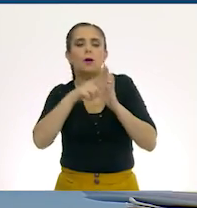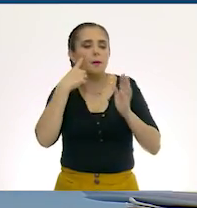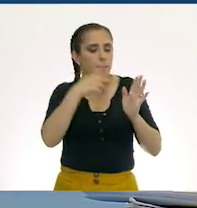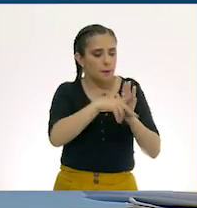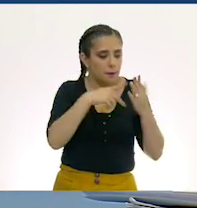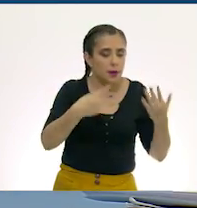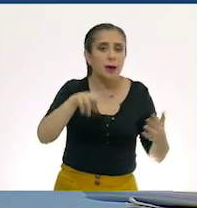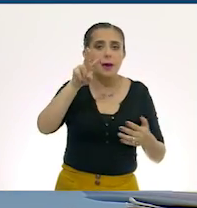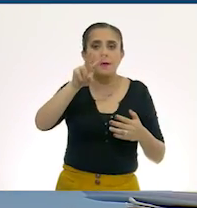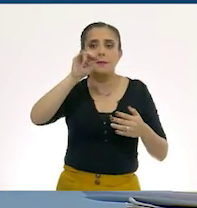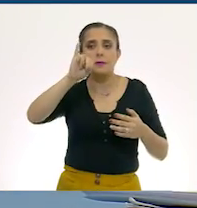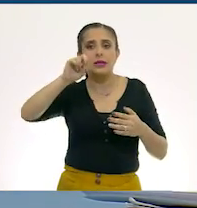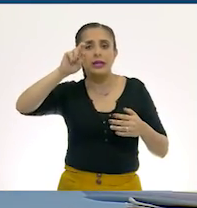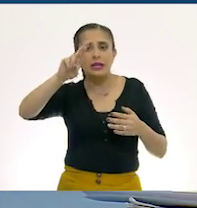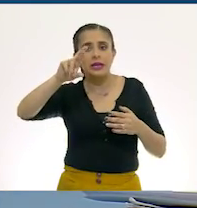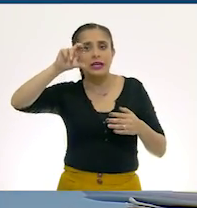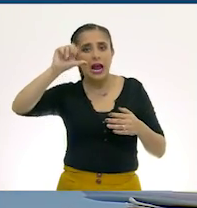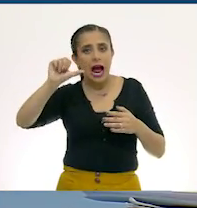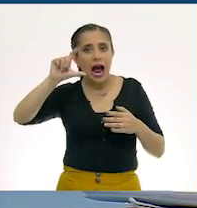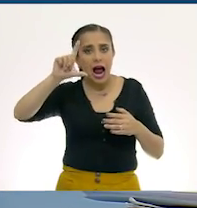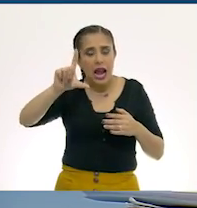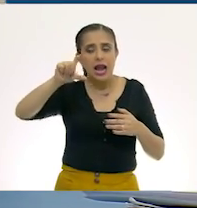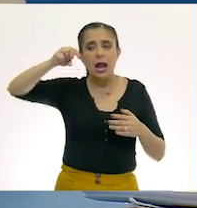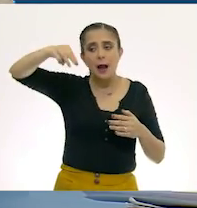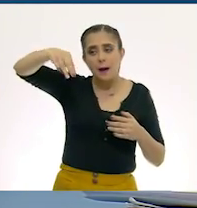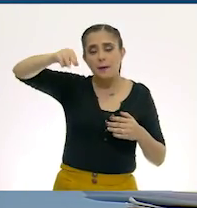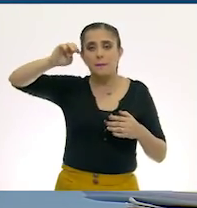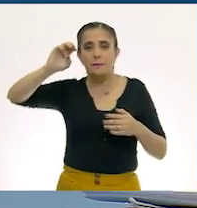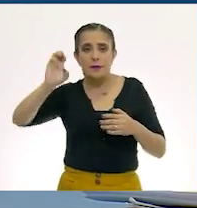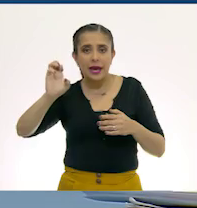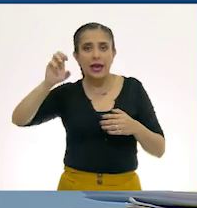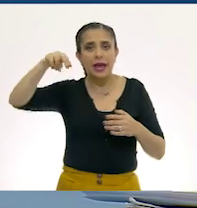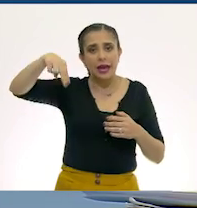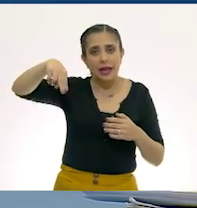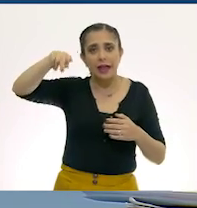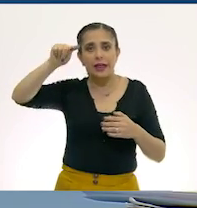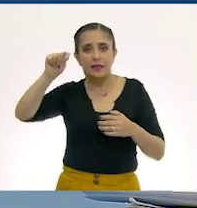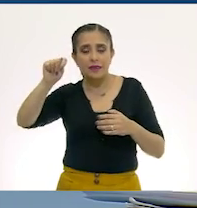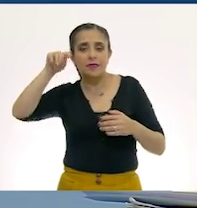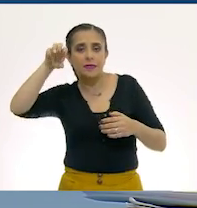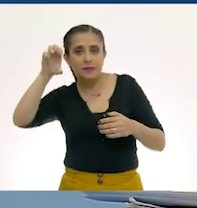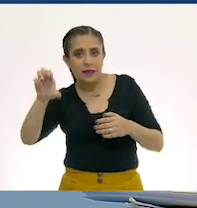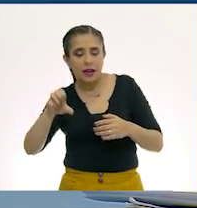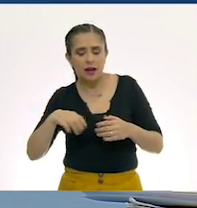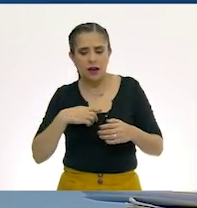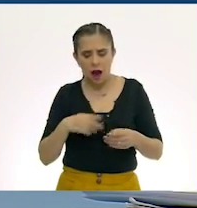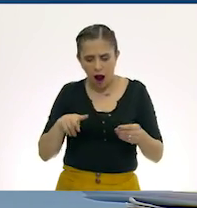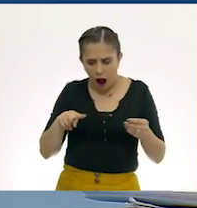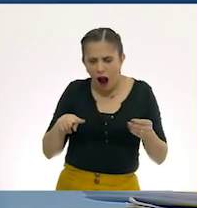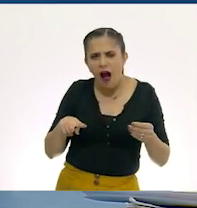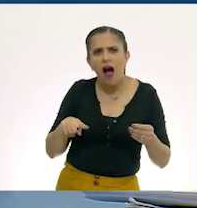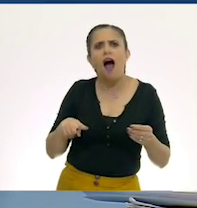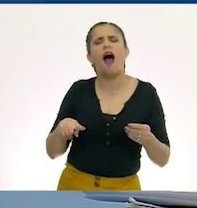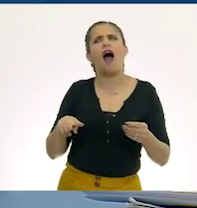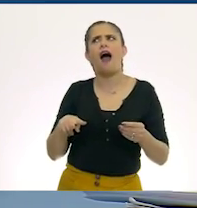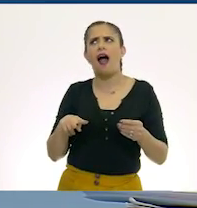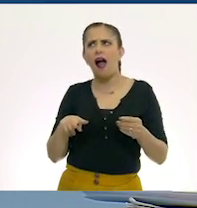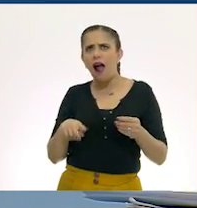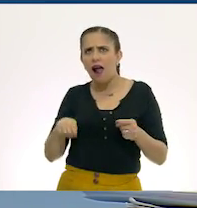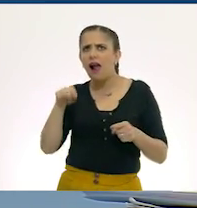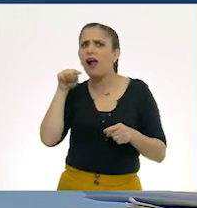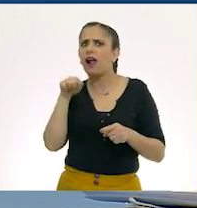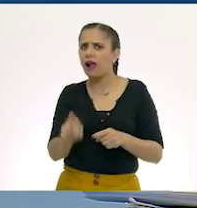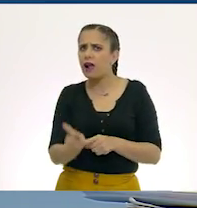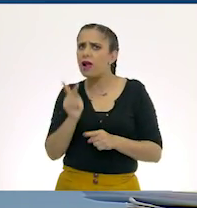viralmente. Yo la vi y dije, ¡ah, claro! Esta